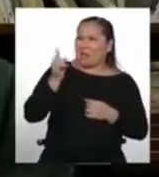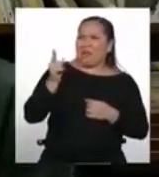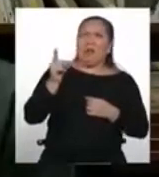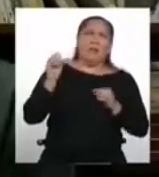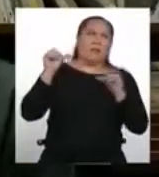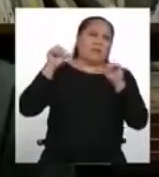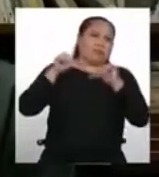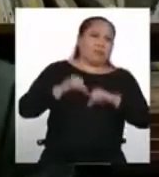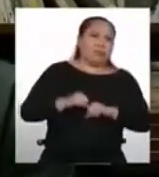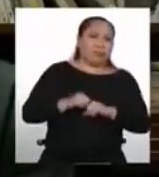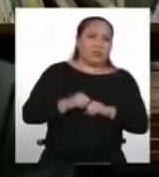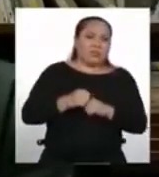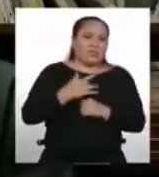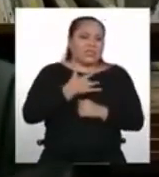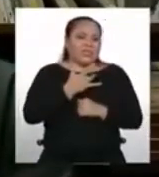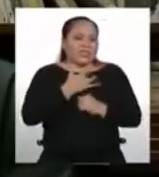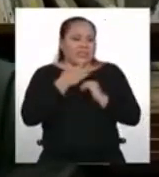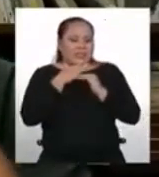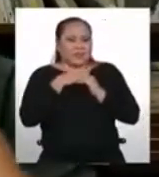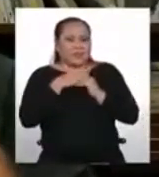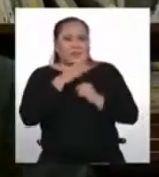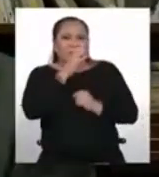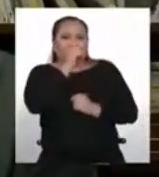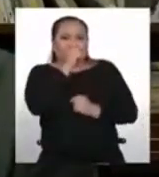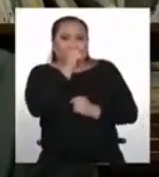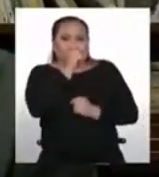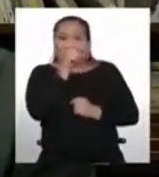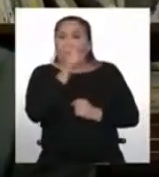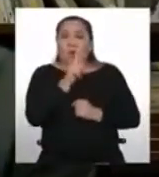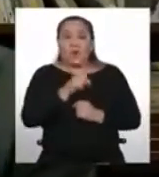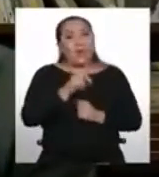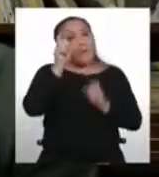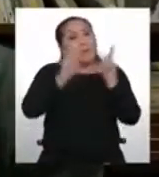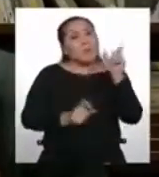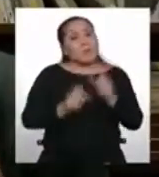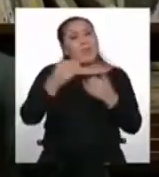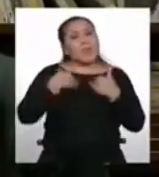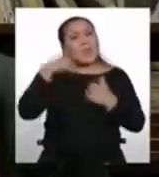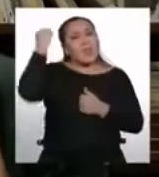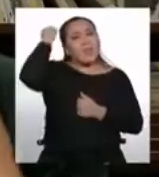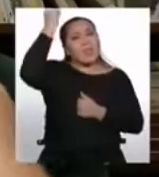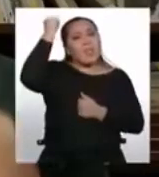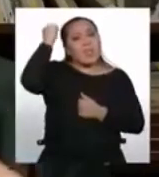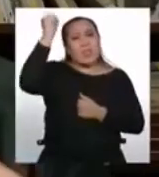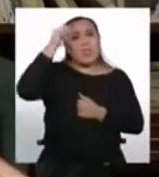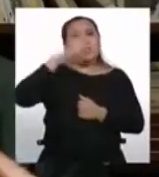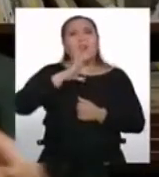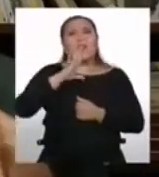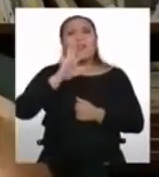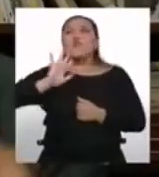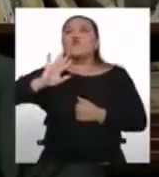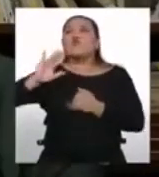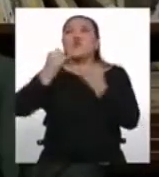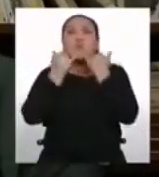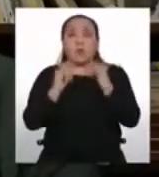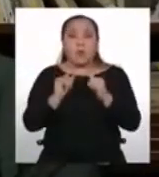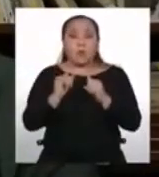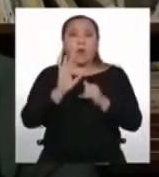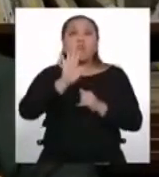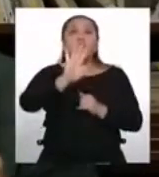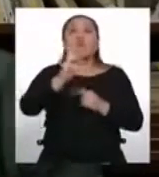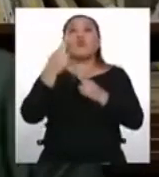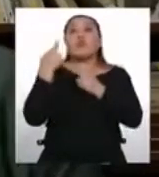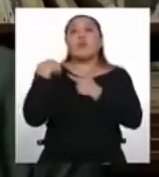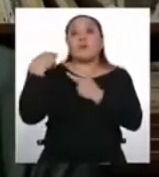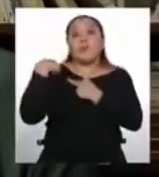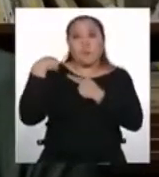Y así como los hablantes de las lenguas indígenas tienen derecho a hablar su lengua, nosotros tenemos el deber de respetar